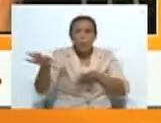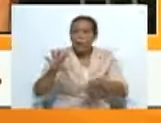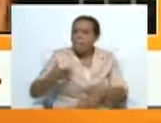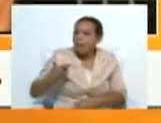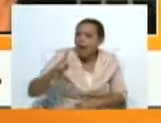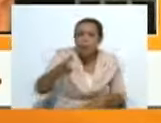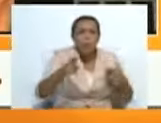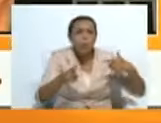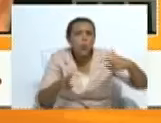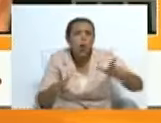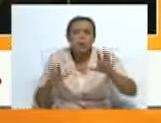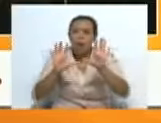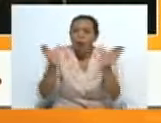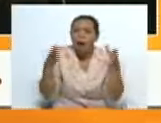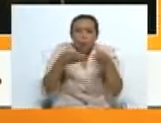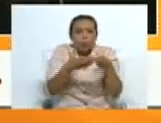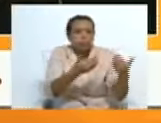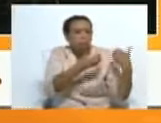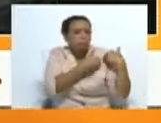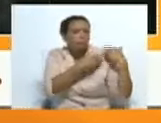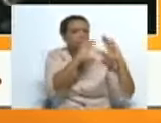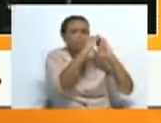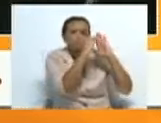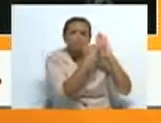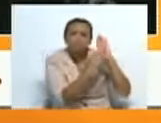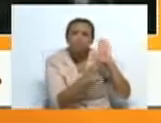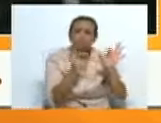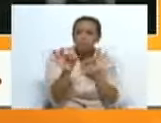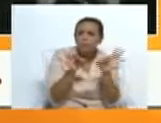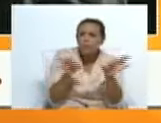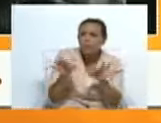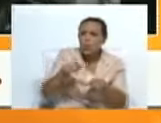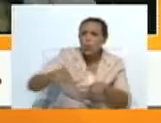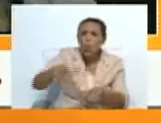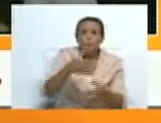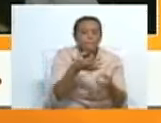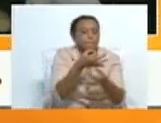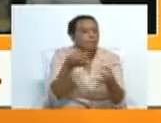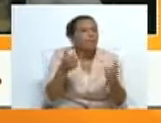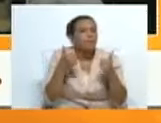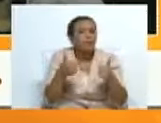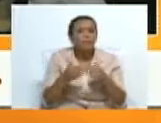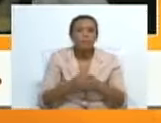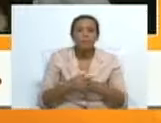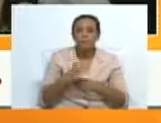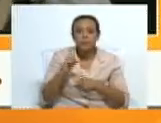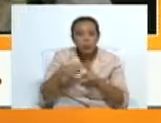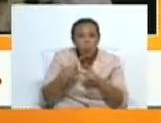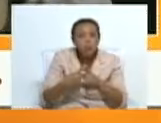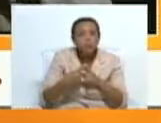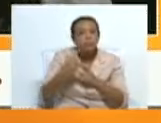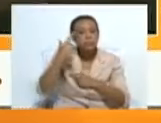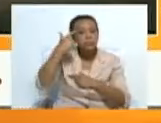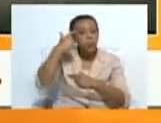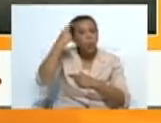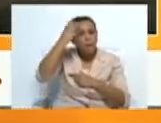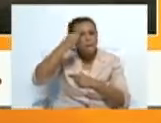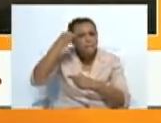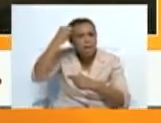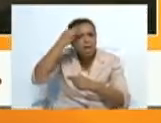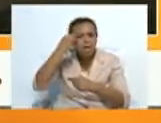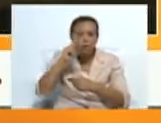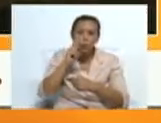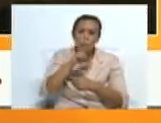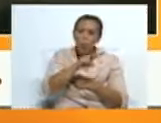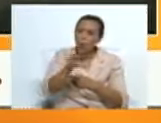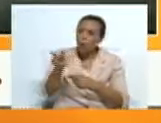la parte organizativa de todos los lugares, diferente, fue maravillosa. Entonces yo creo que esto también